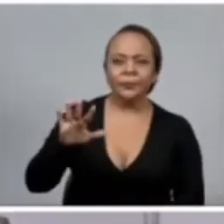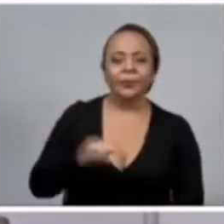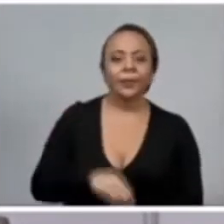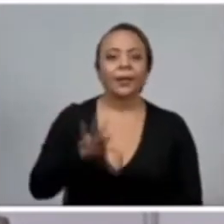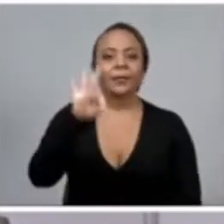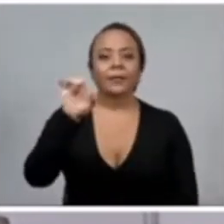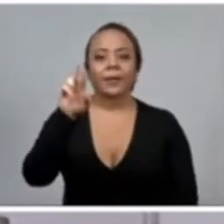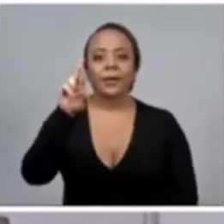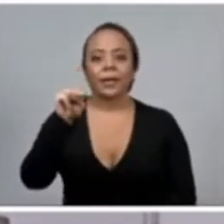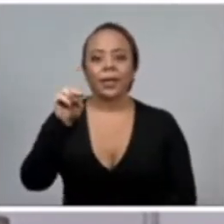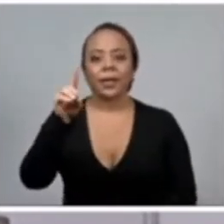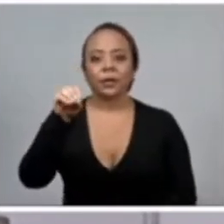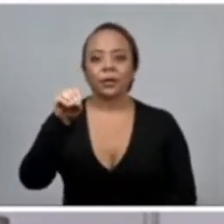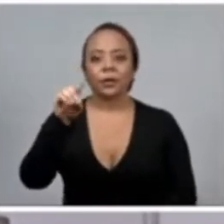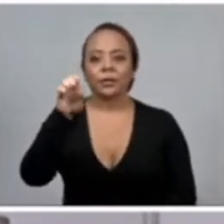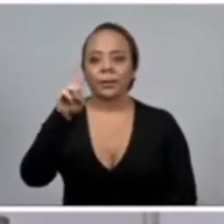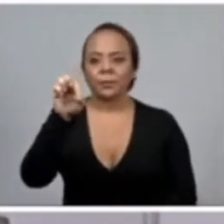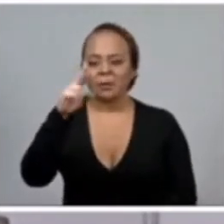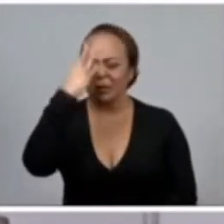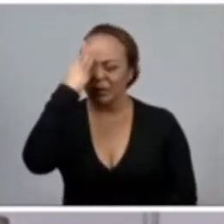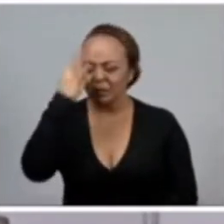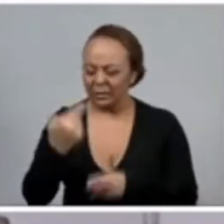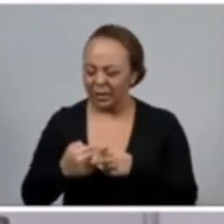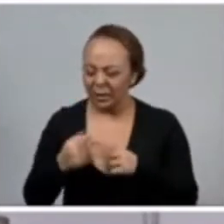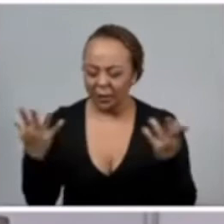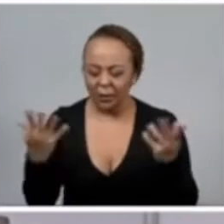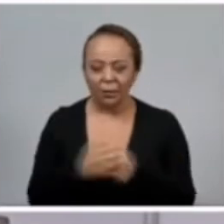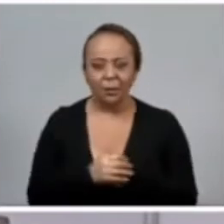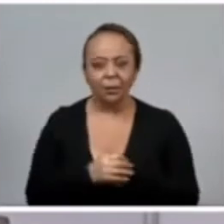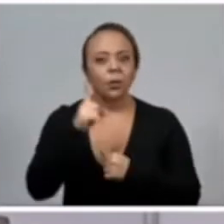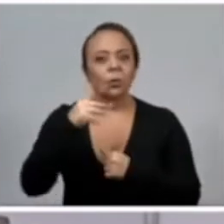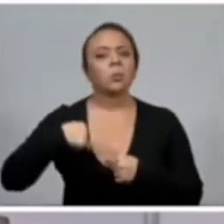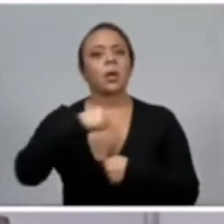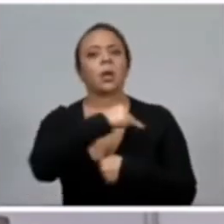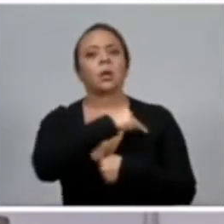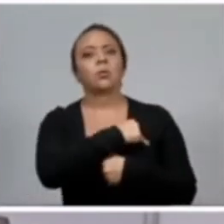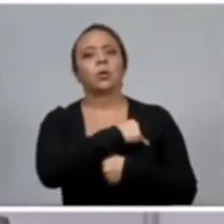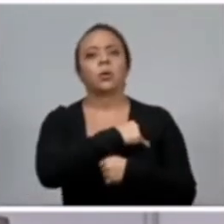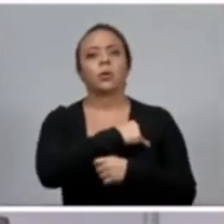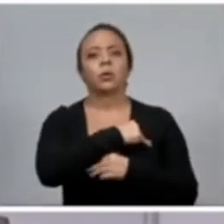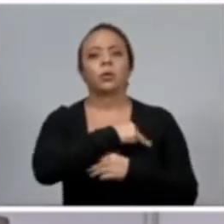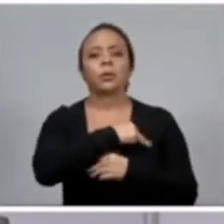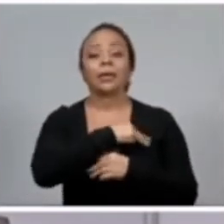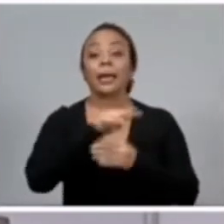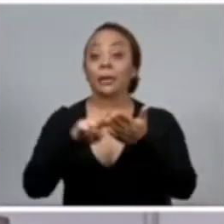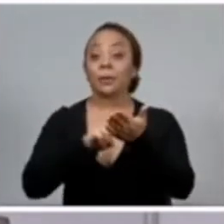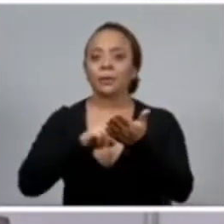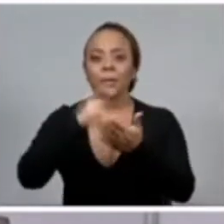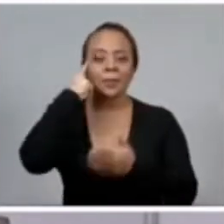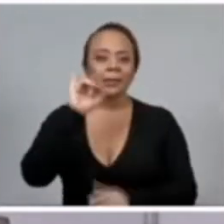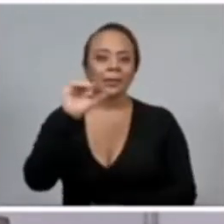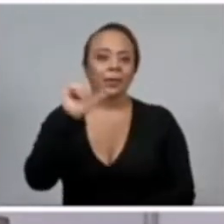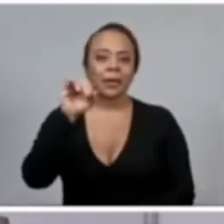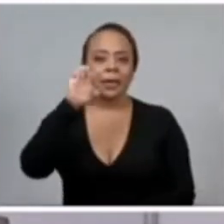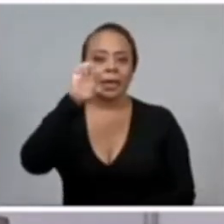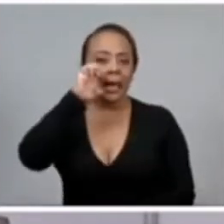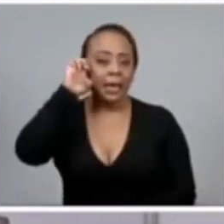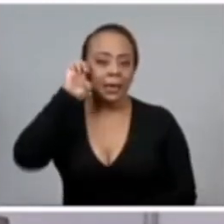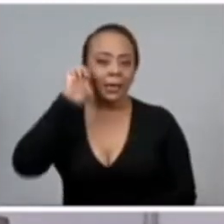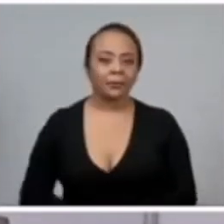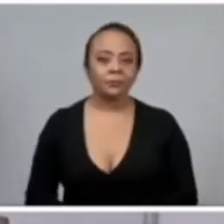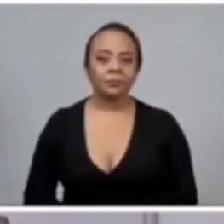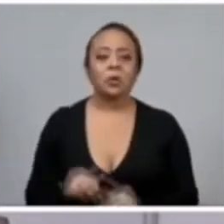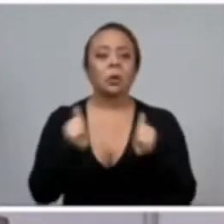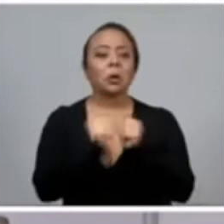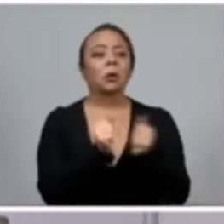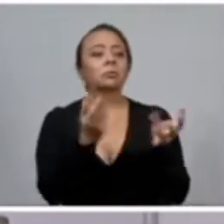Zamora, creo que se llama, un miembro del Partido de Liberación Nacional piensa al igual que Don Eli, que con